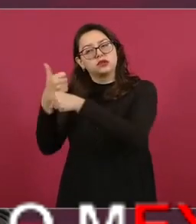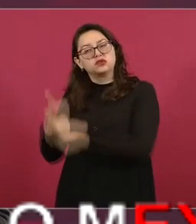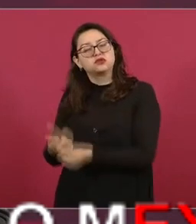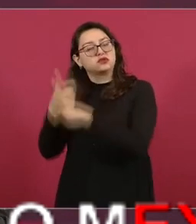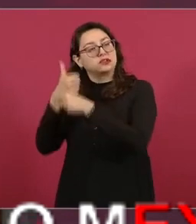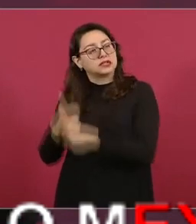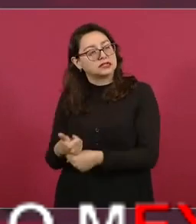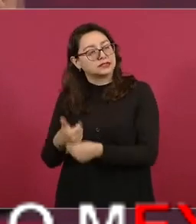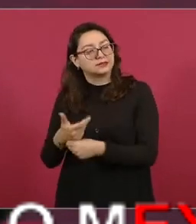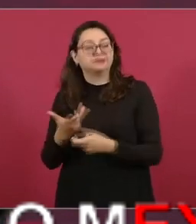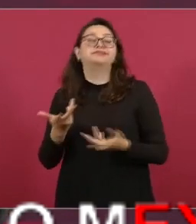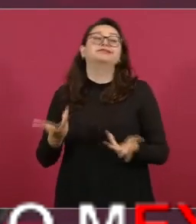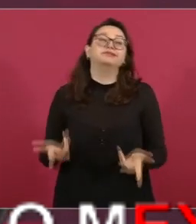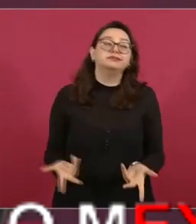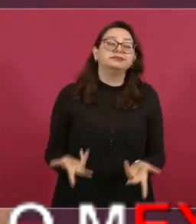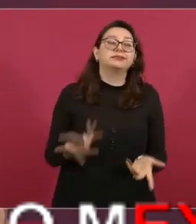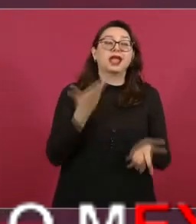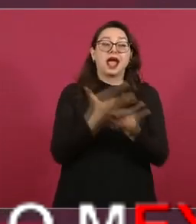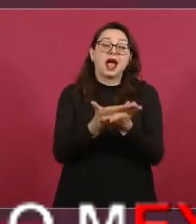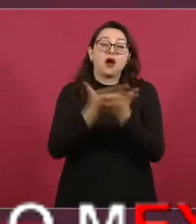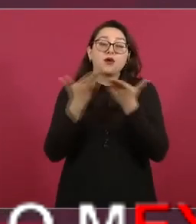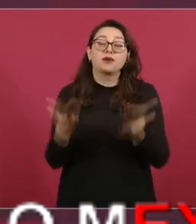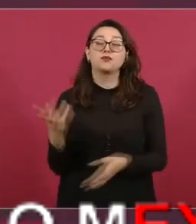y que ahora ya cambió